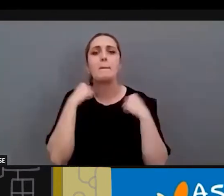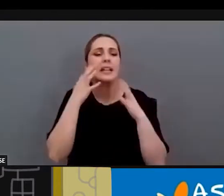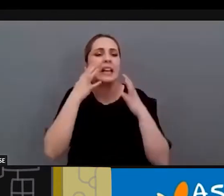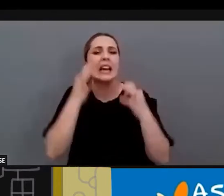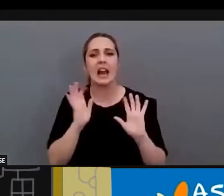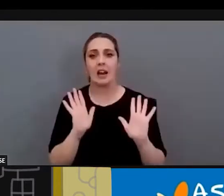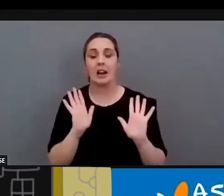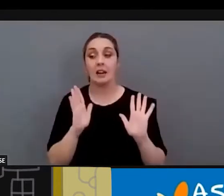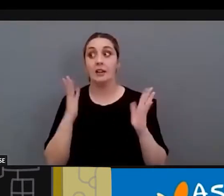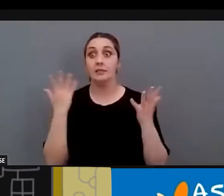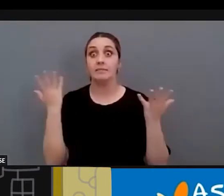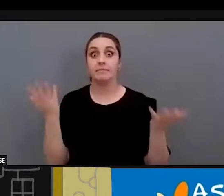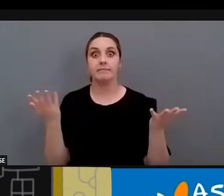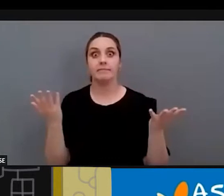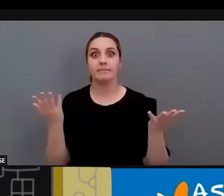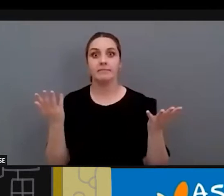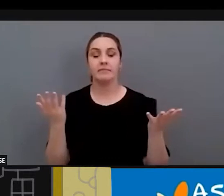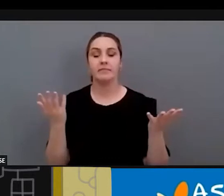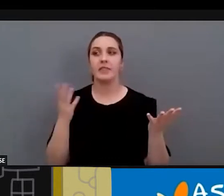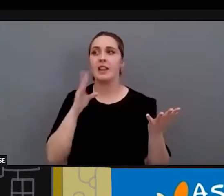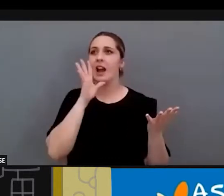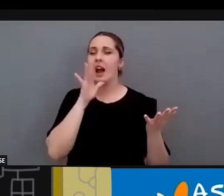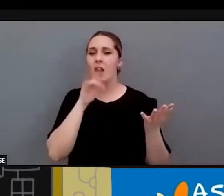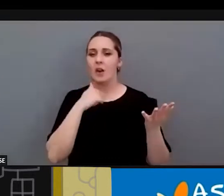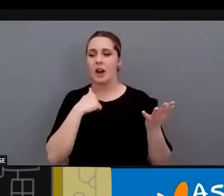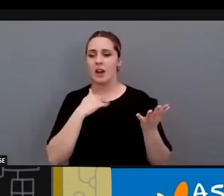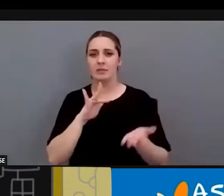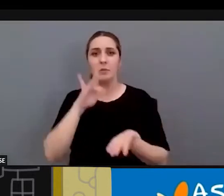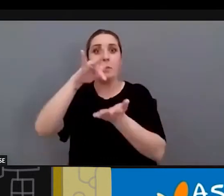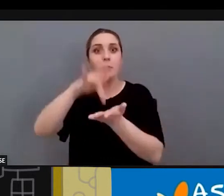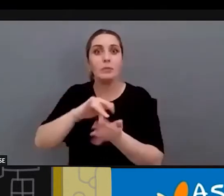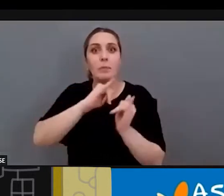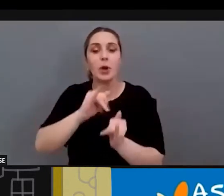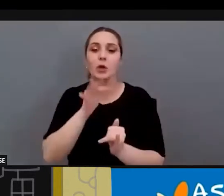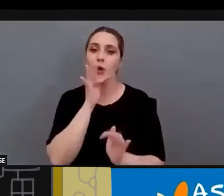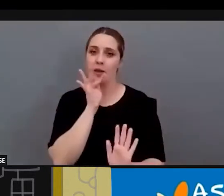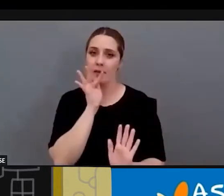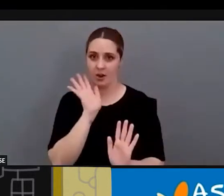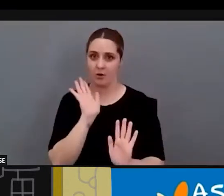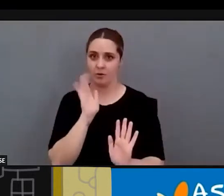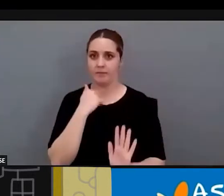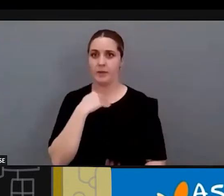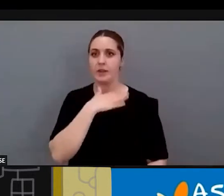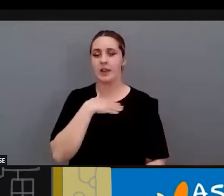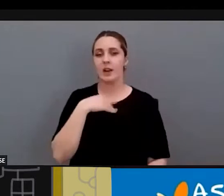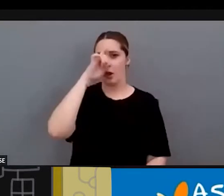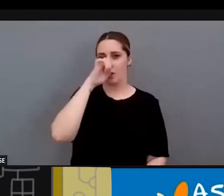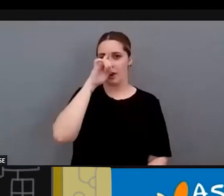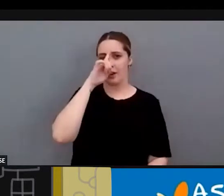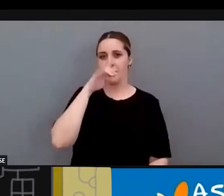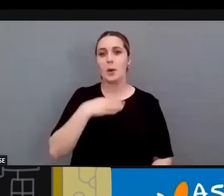Y entonces todavía no estamos en ese nivel. A mí me gusta recordar, por ejemplo, muevo papeles,